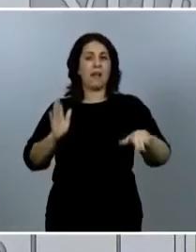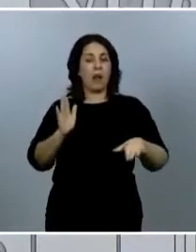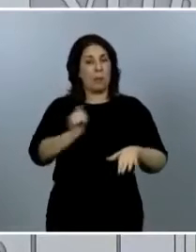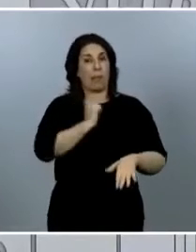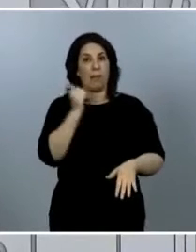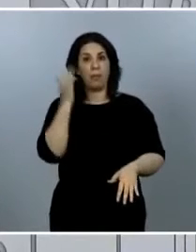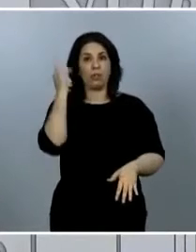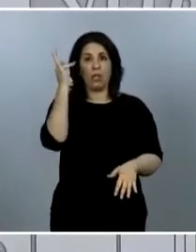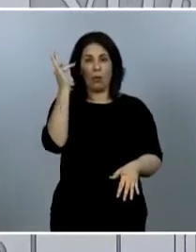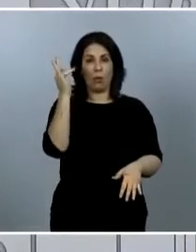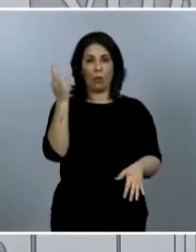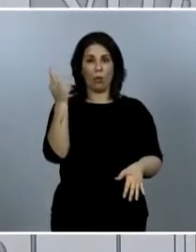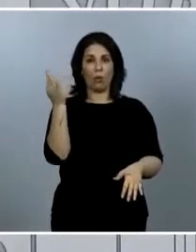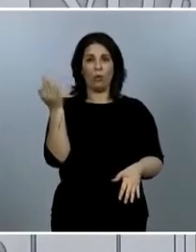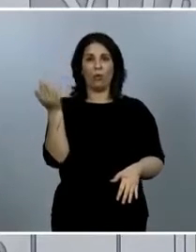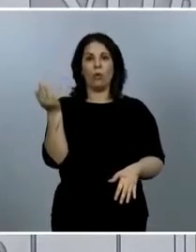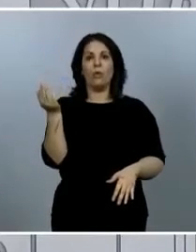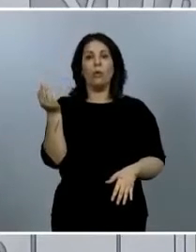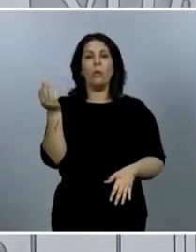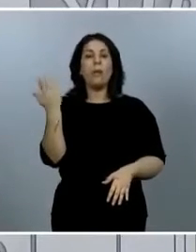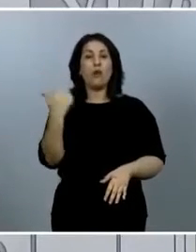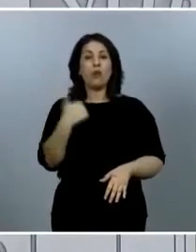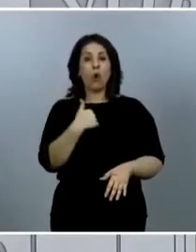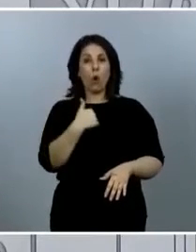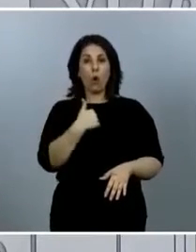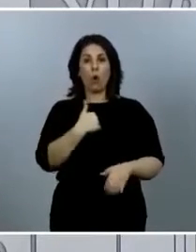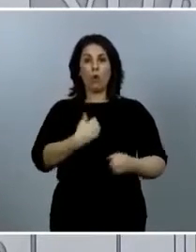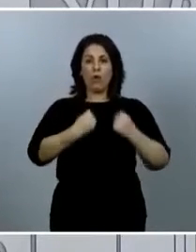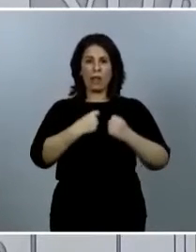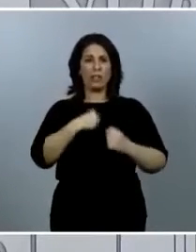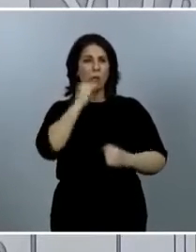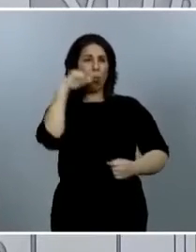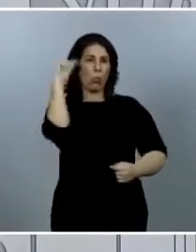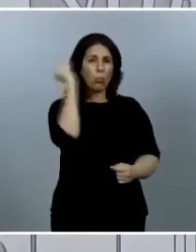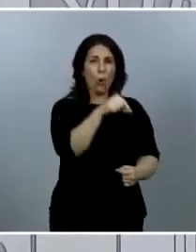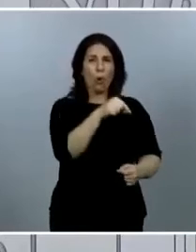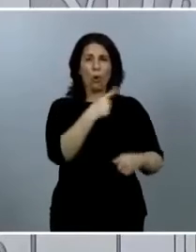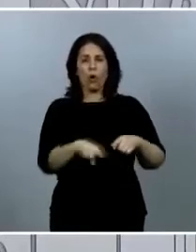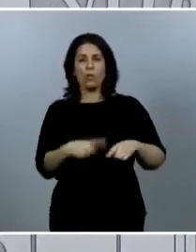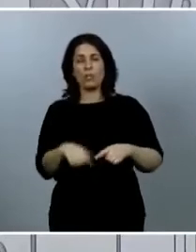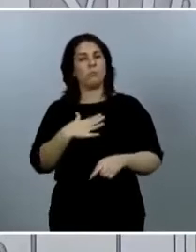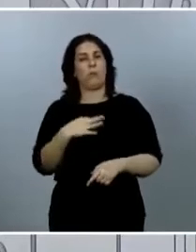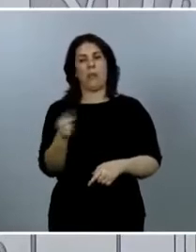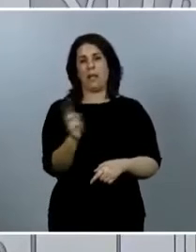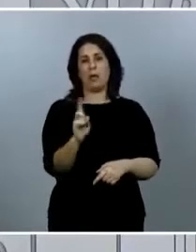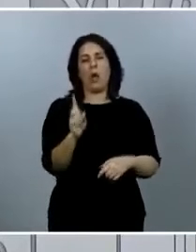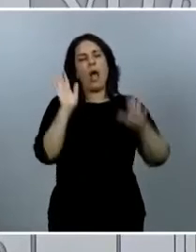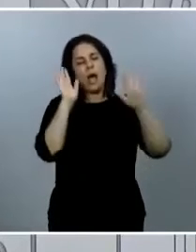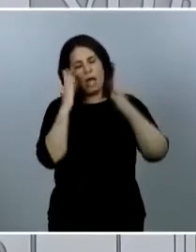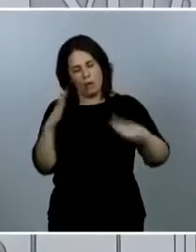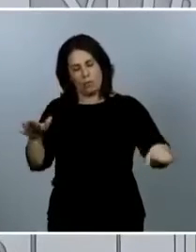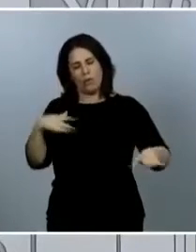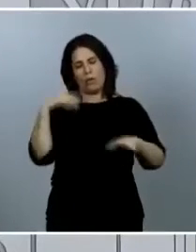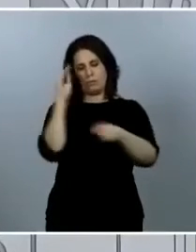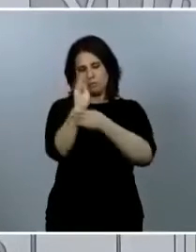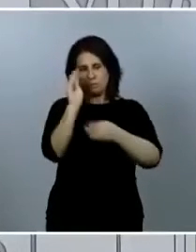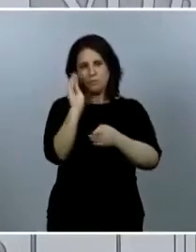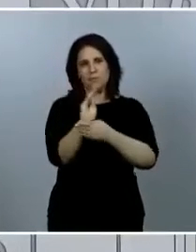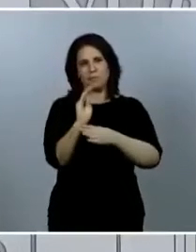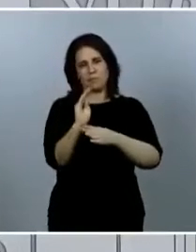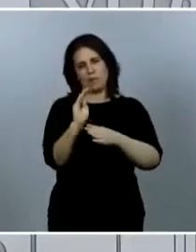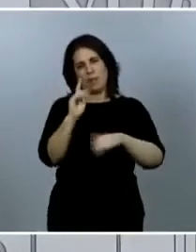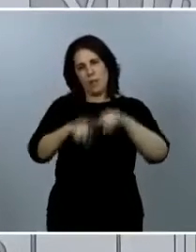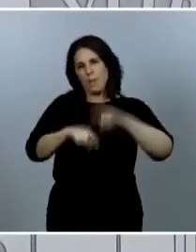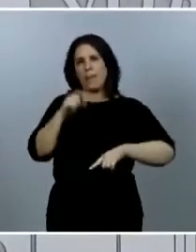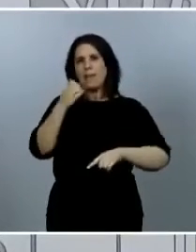pero que probablemente no son transmisores y es muy probable, aunque hay que ir con muchas precauciones y, por lo tanto, hay que seguir haciendo los aislamientos necesarios, no